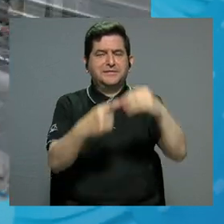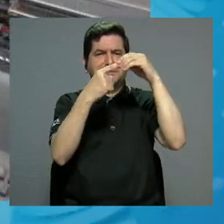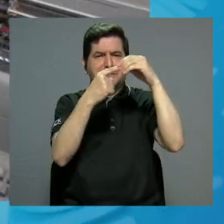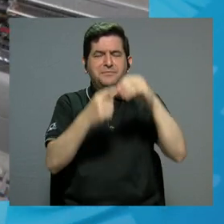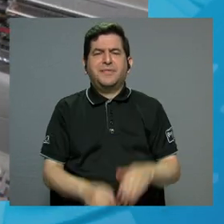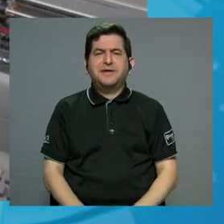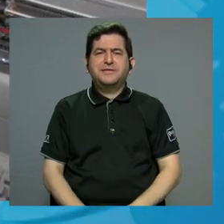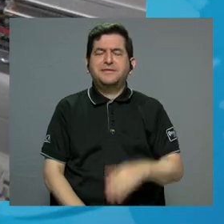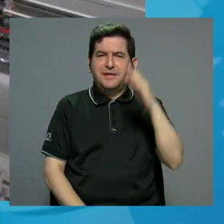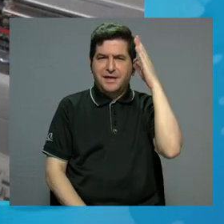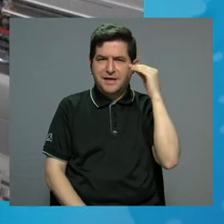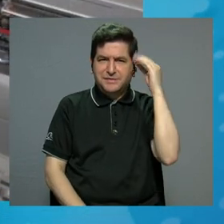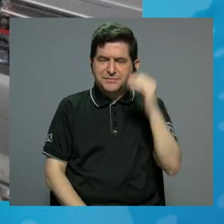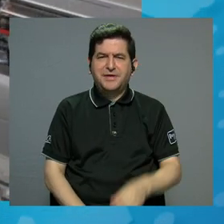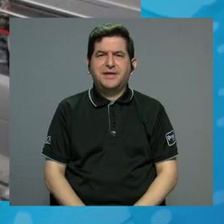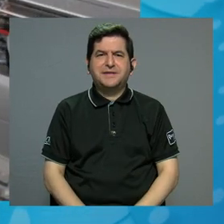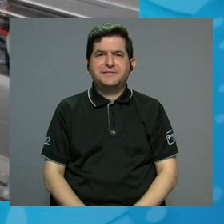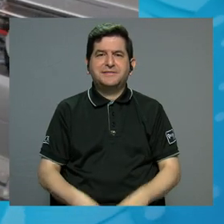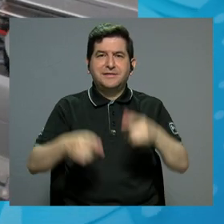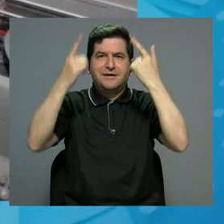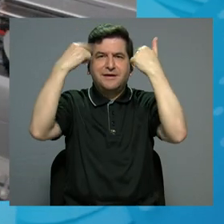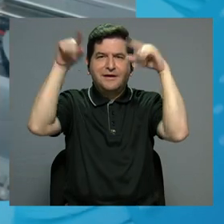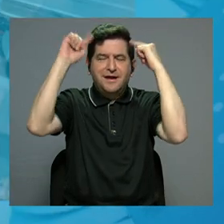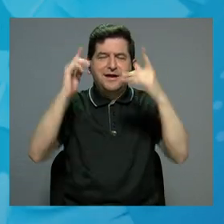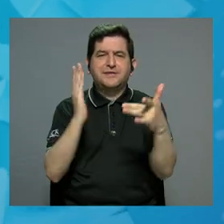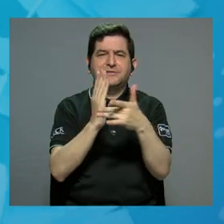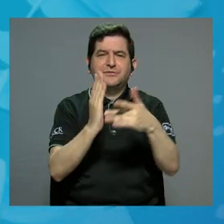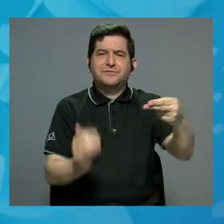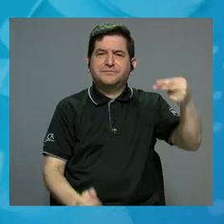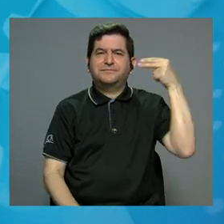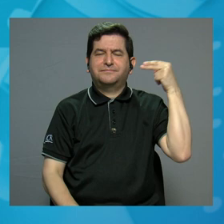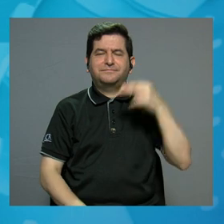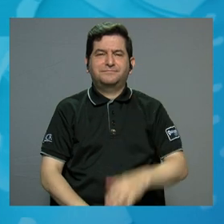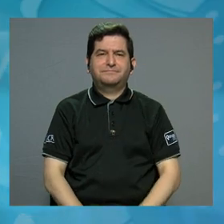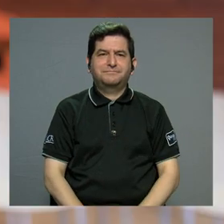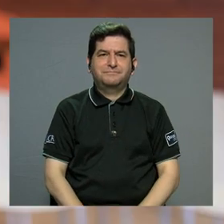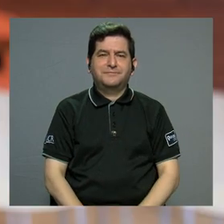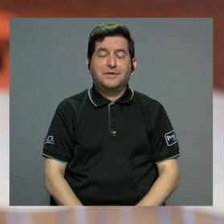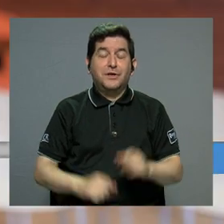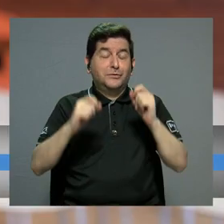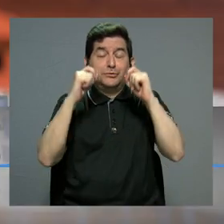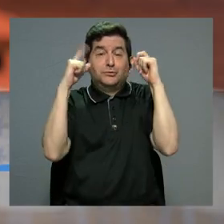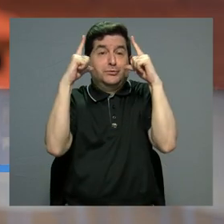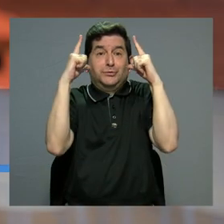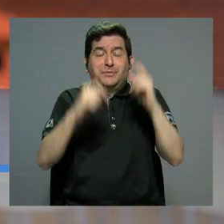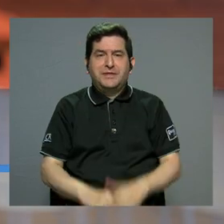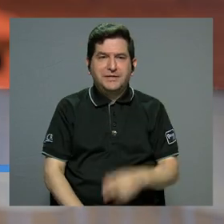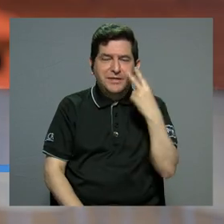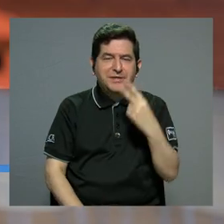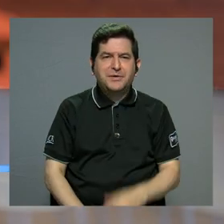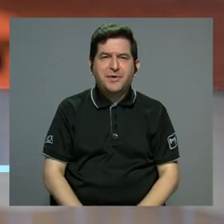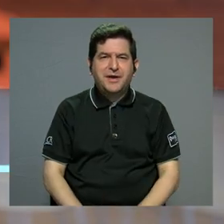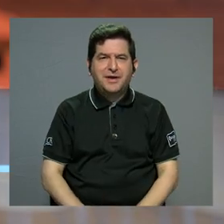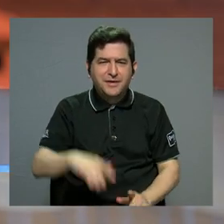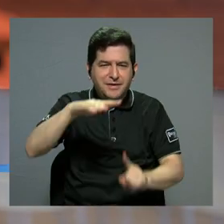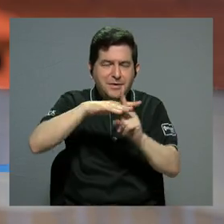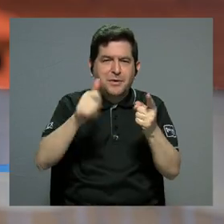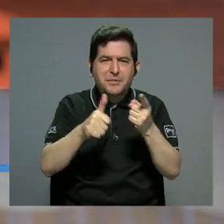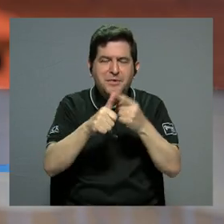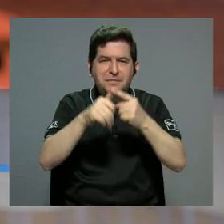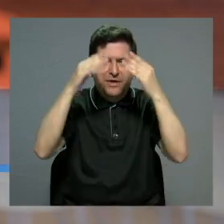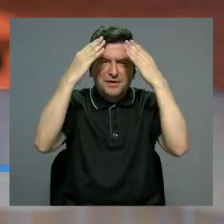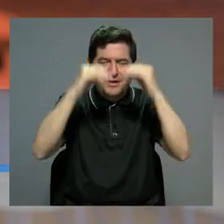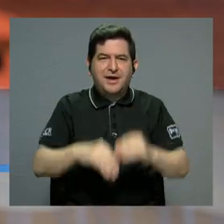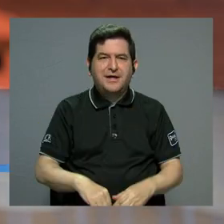principales quien vivió esa hazaña tecnológica e histórica. Fue fantástico ver llegar el primer